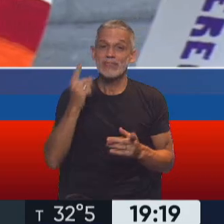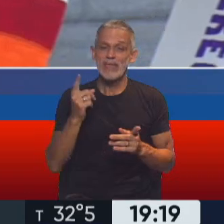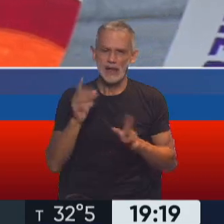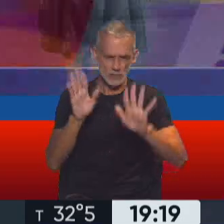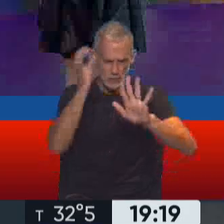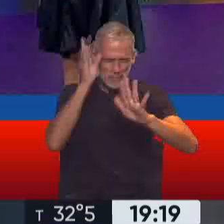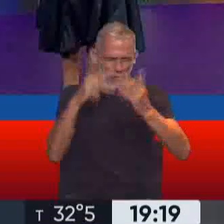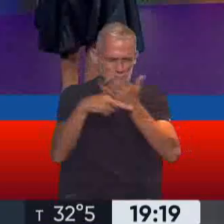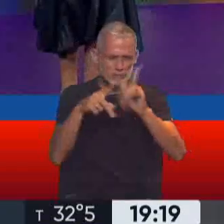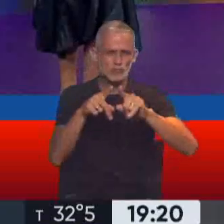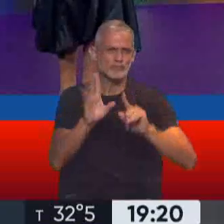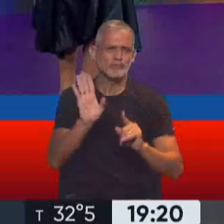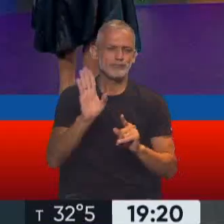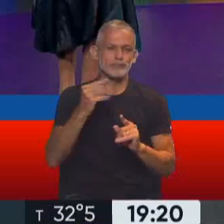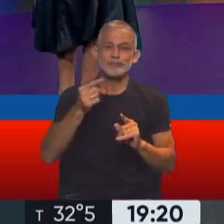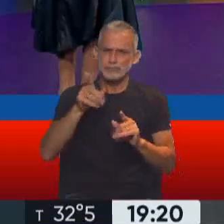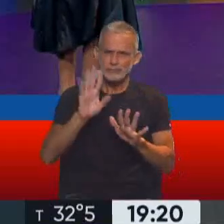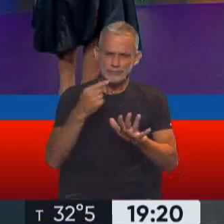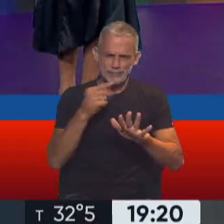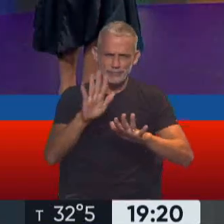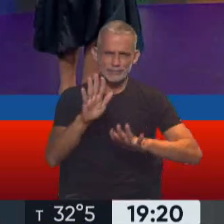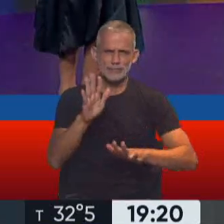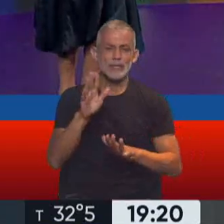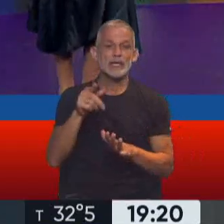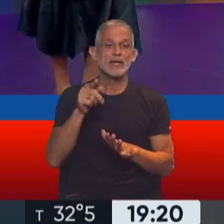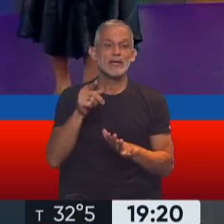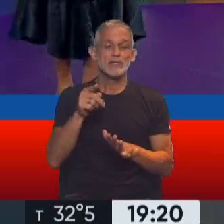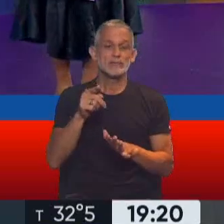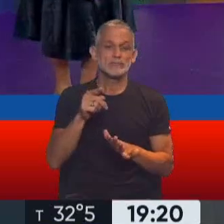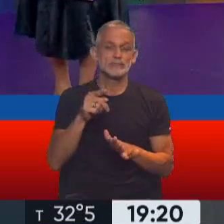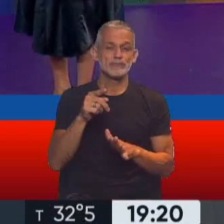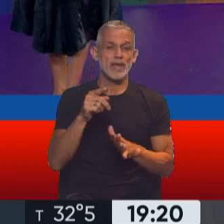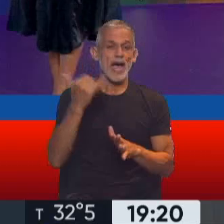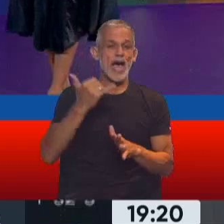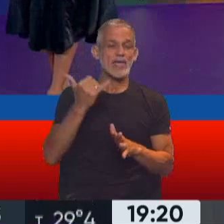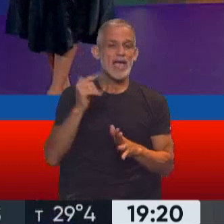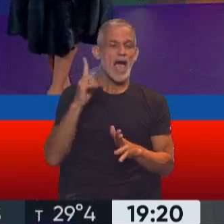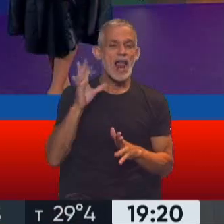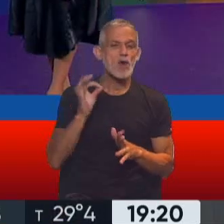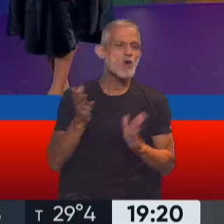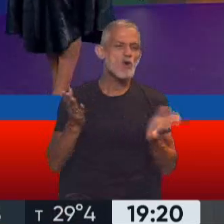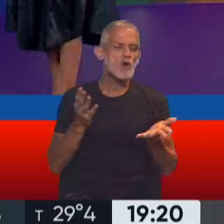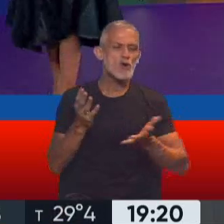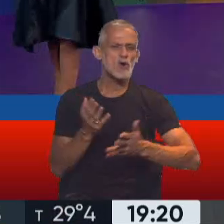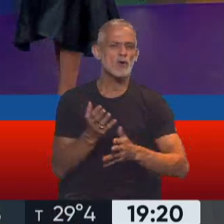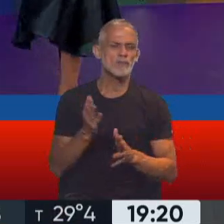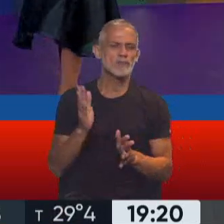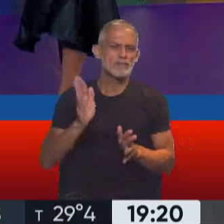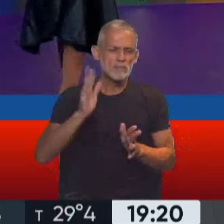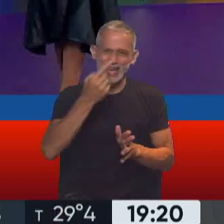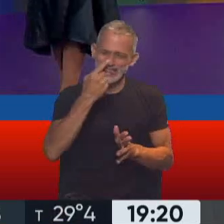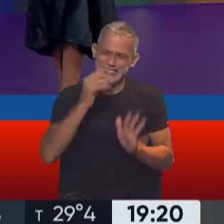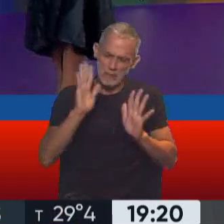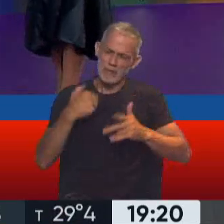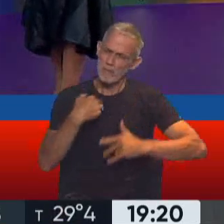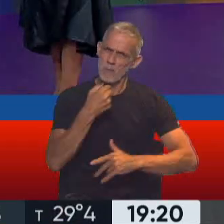algunos números. Ahí te dejo los números. Sí, Ariel. Hay algo que sería interesante